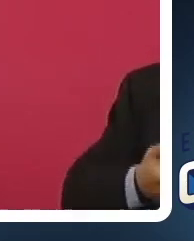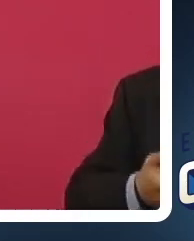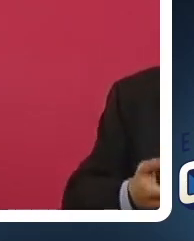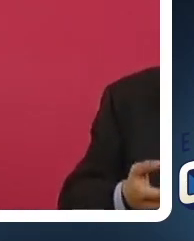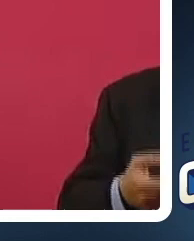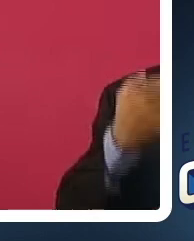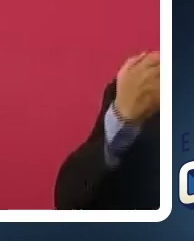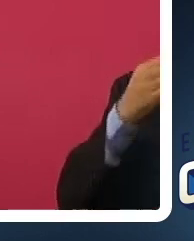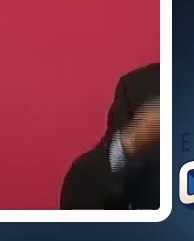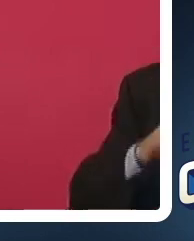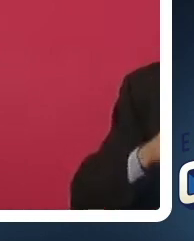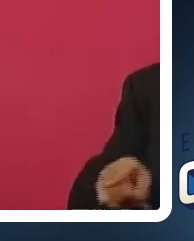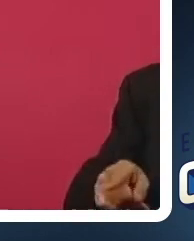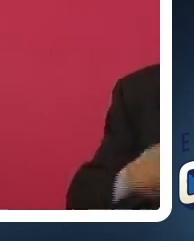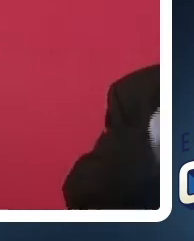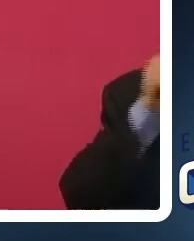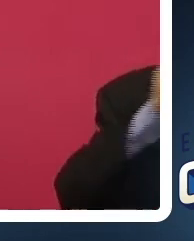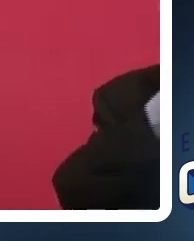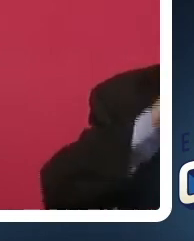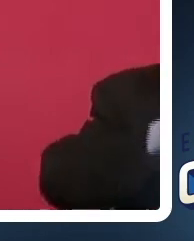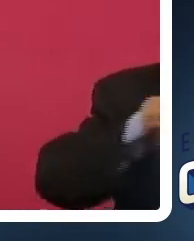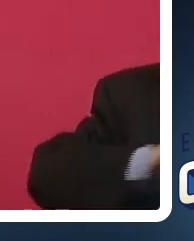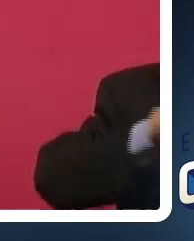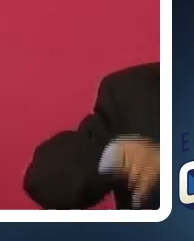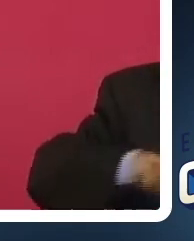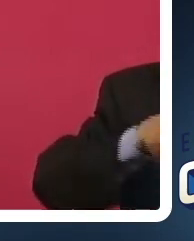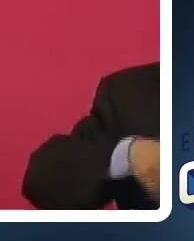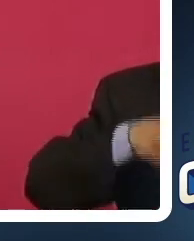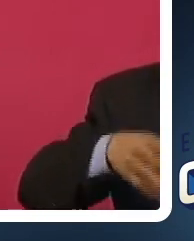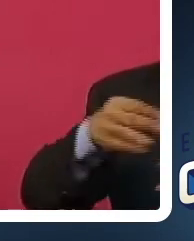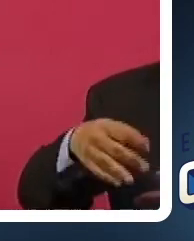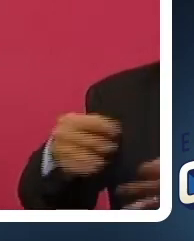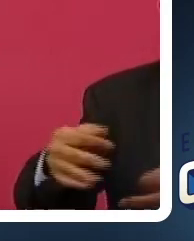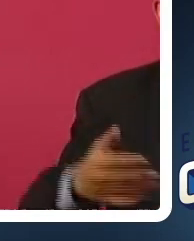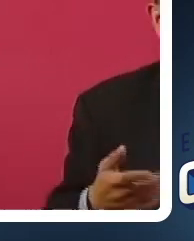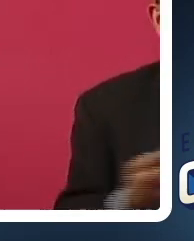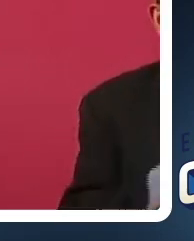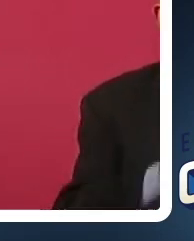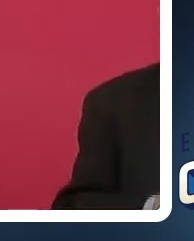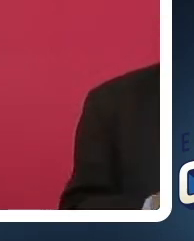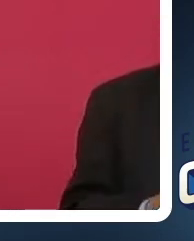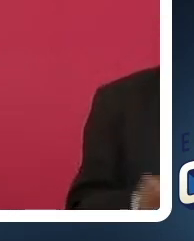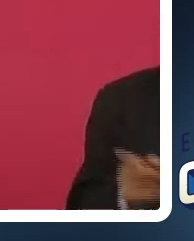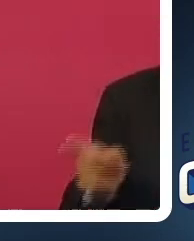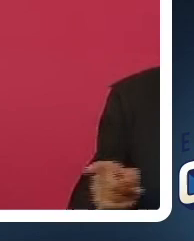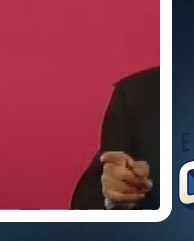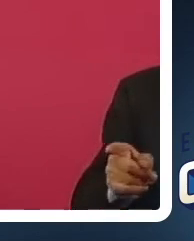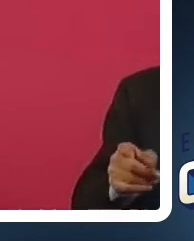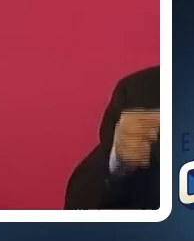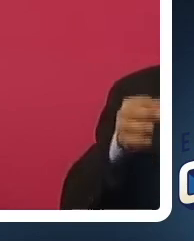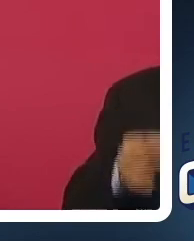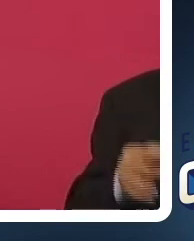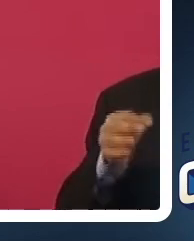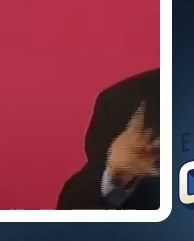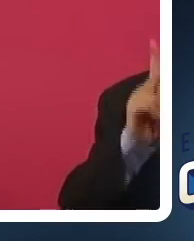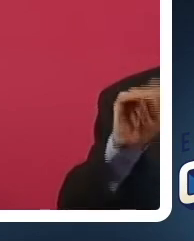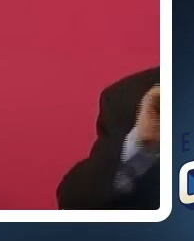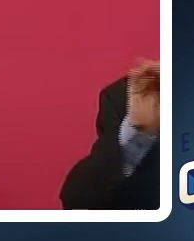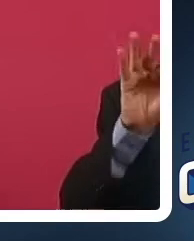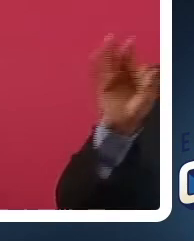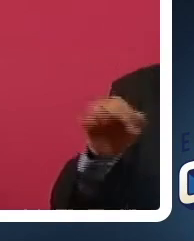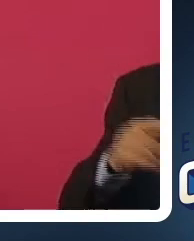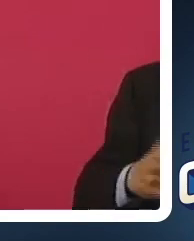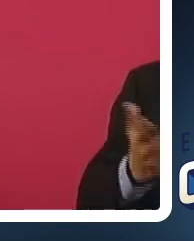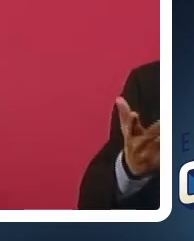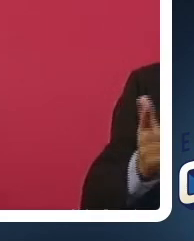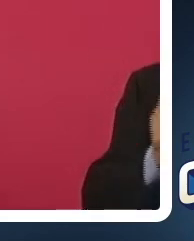en la práctica, esto no ha sido así. No ha sido así y al contrario, el Poder Judicial, además de obeso, reumático